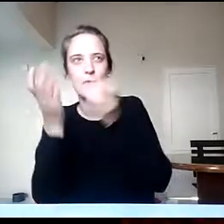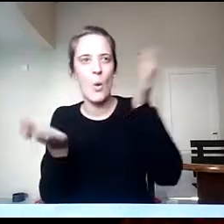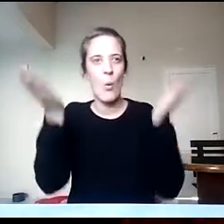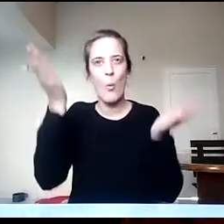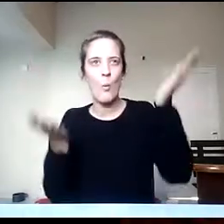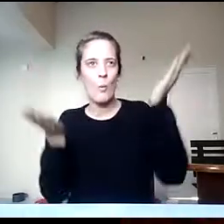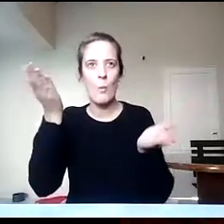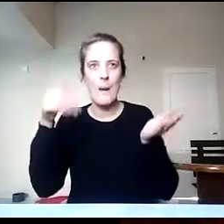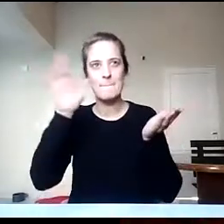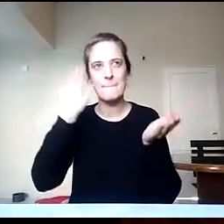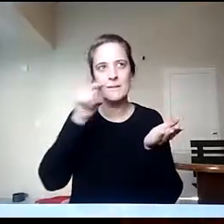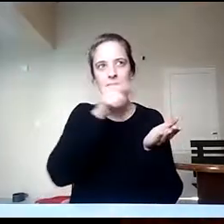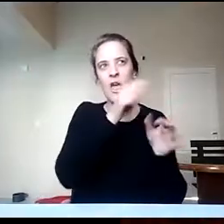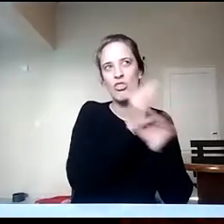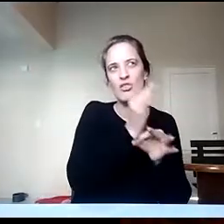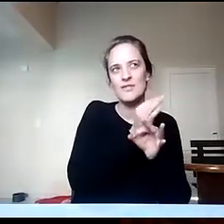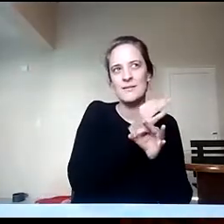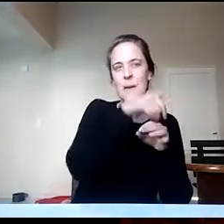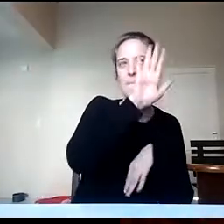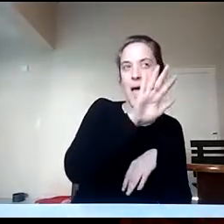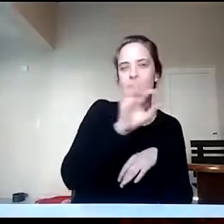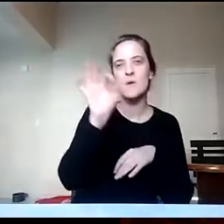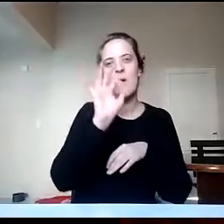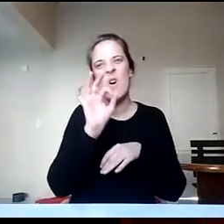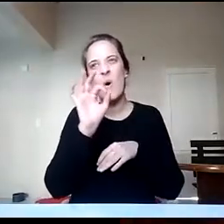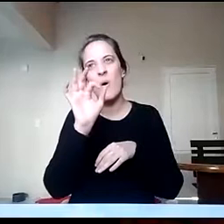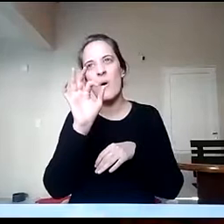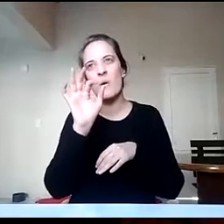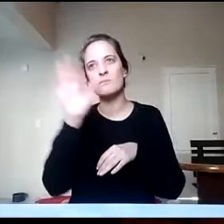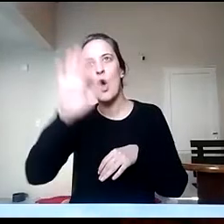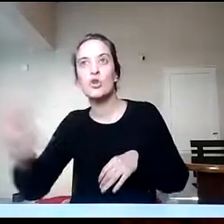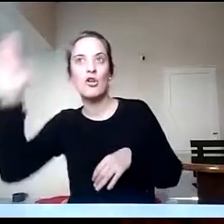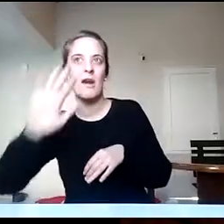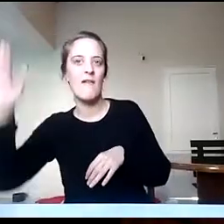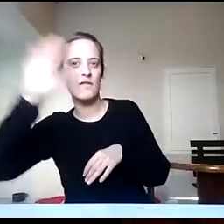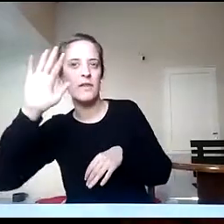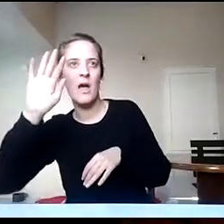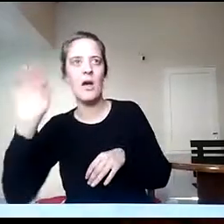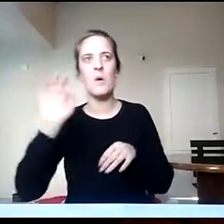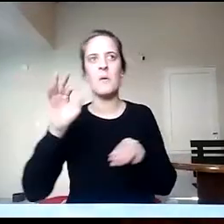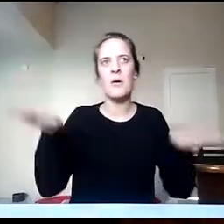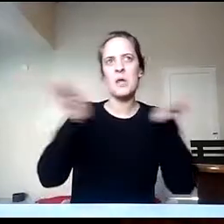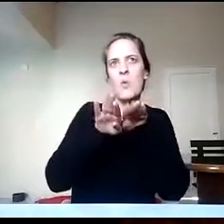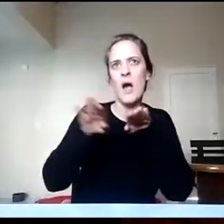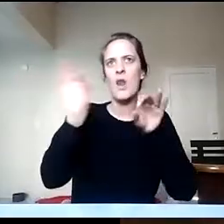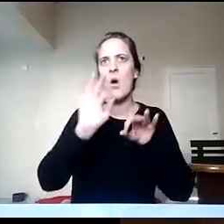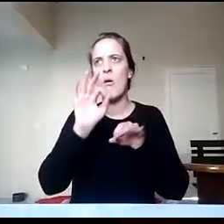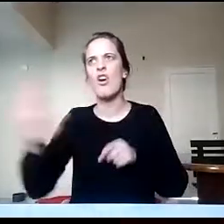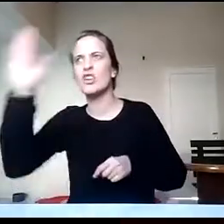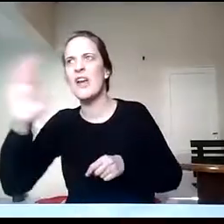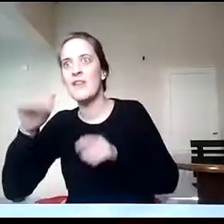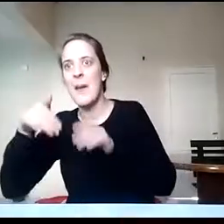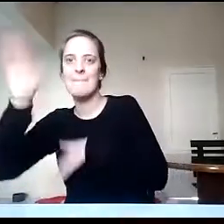y la geografía, bueno, viene añadido o me gusta la geografía y la docencia la tendré que ir trabajando a